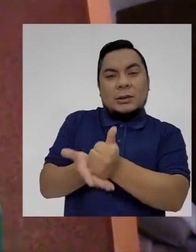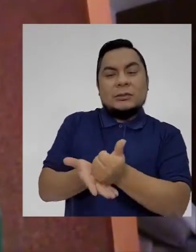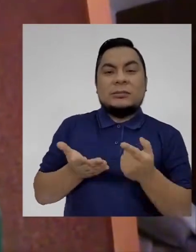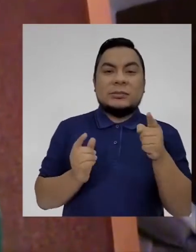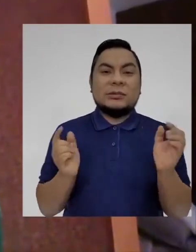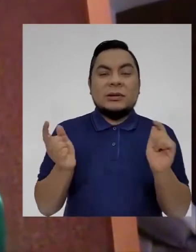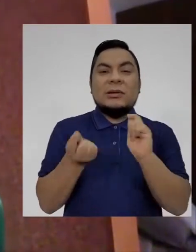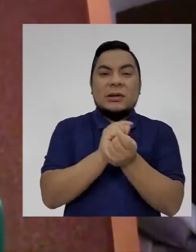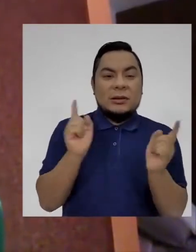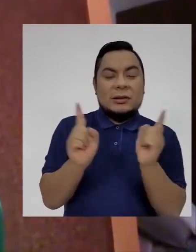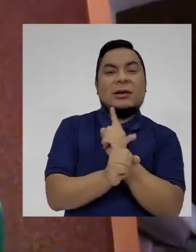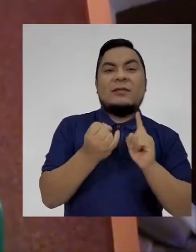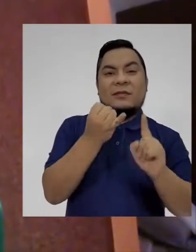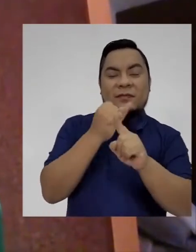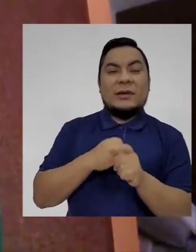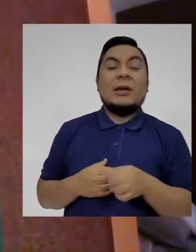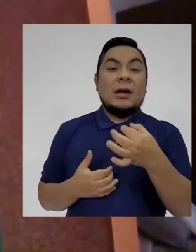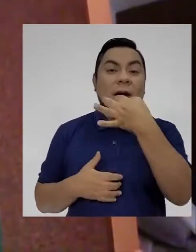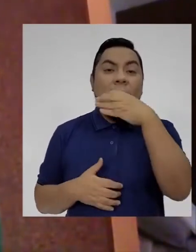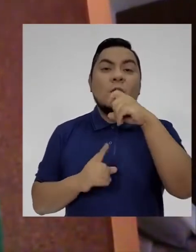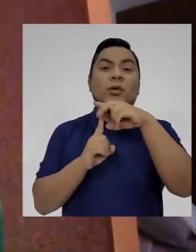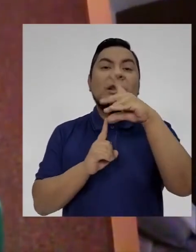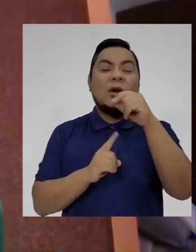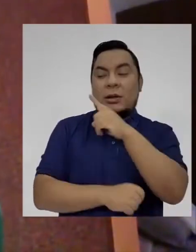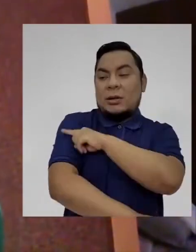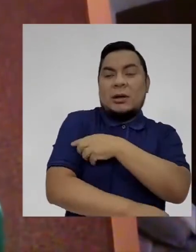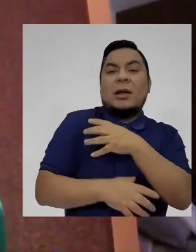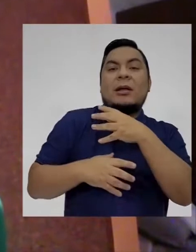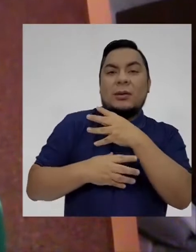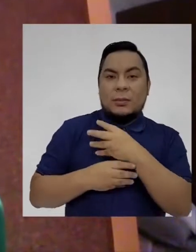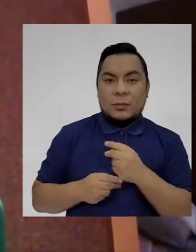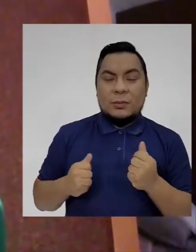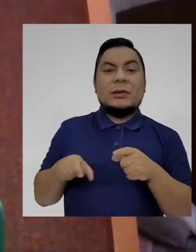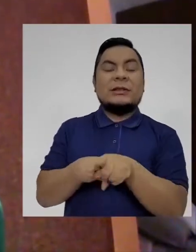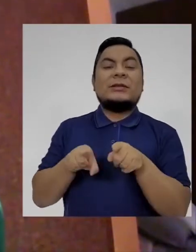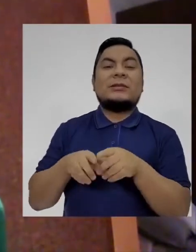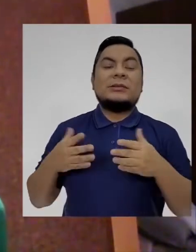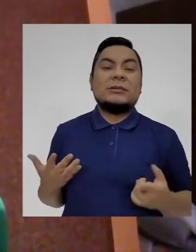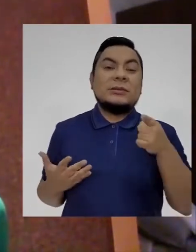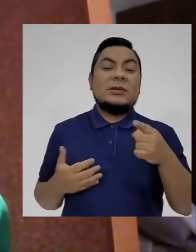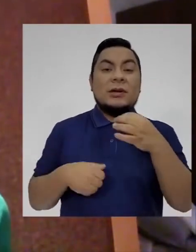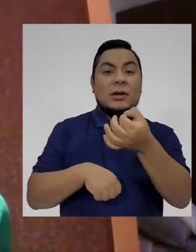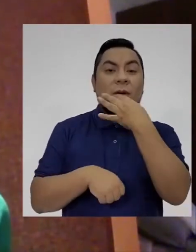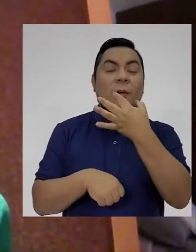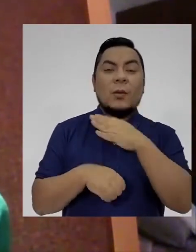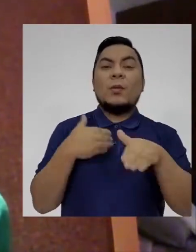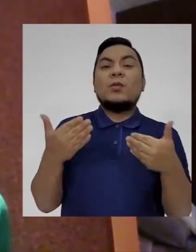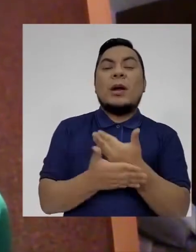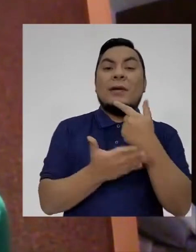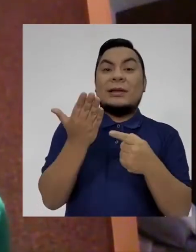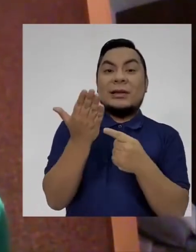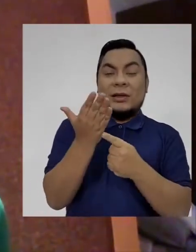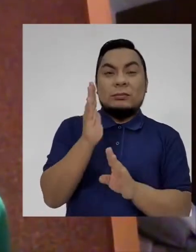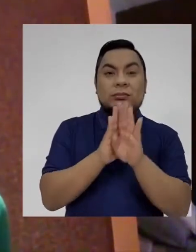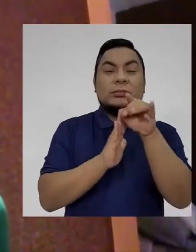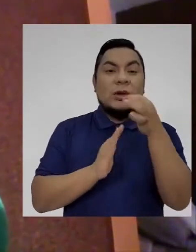uno reemplaza al otro, tienen diferentes funciones, ¿no? El corticoide desinflama los músculos y los medicamentos de nuevas tecnologías